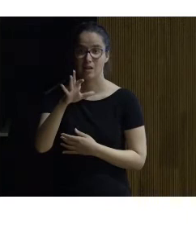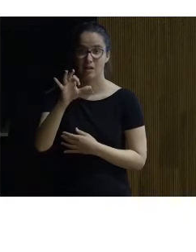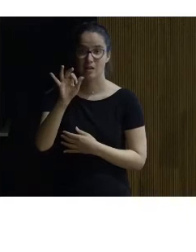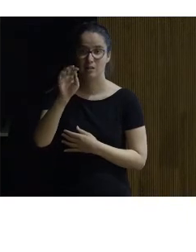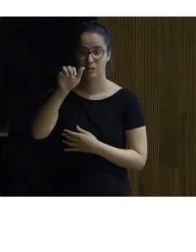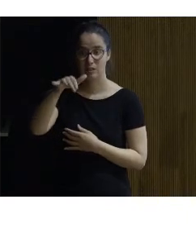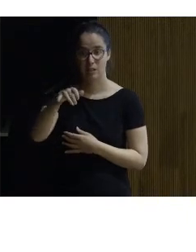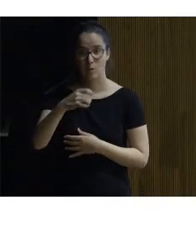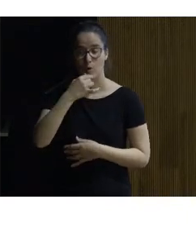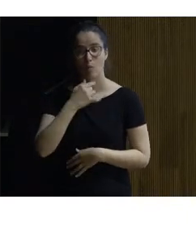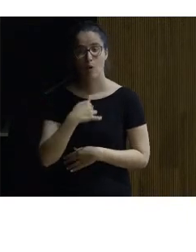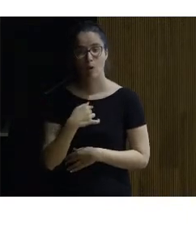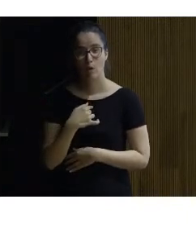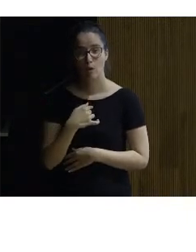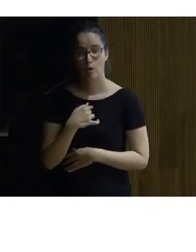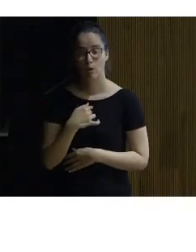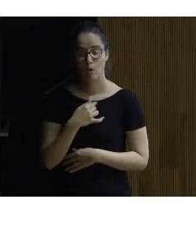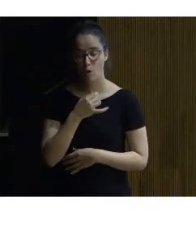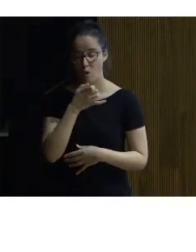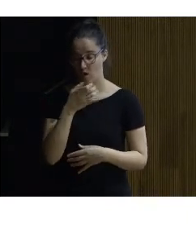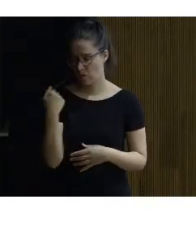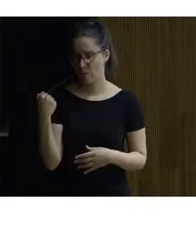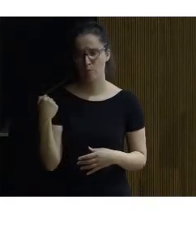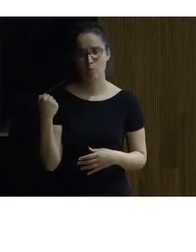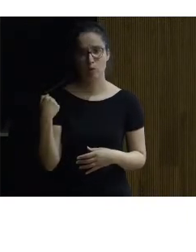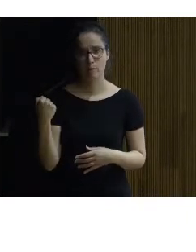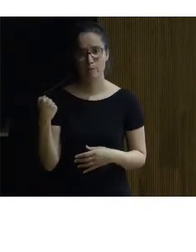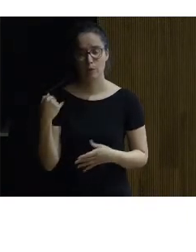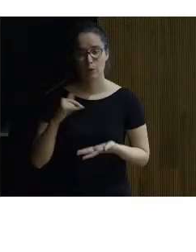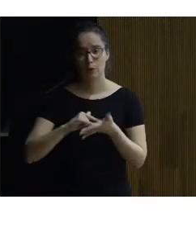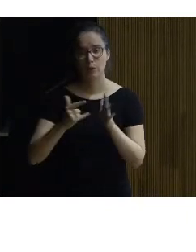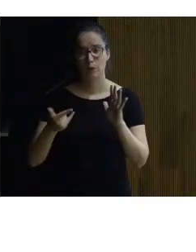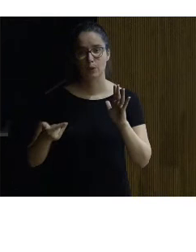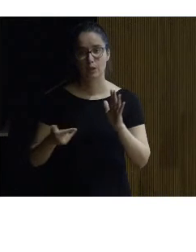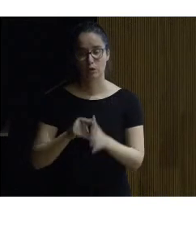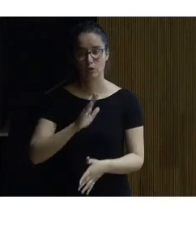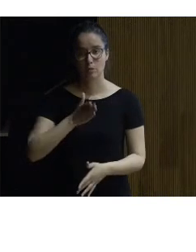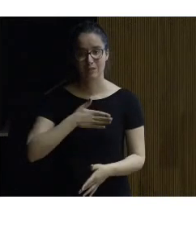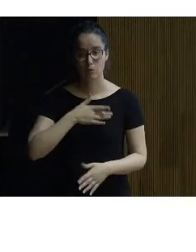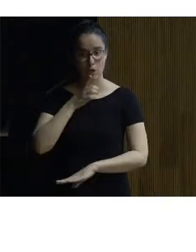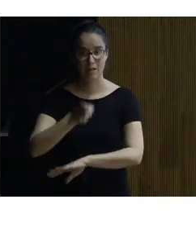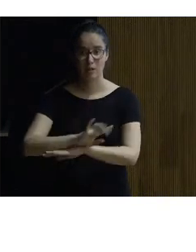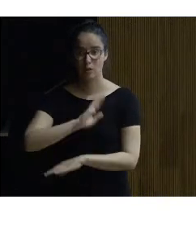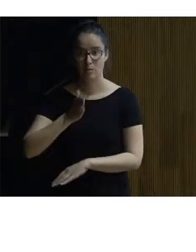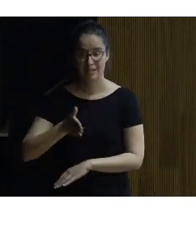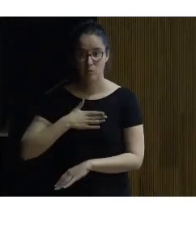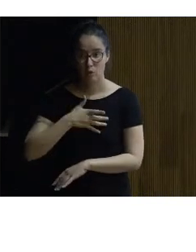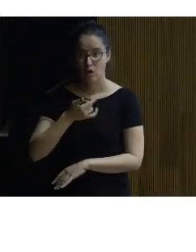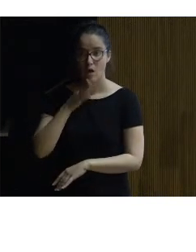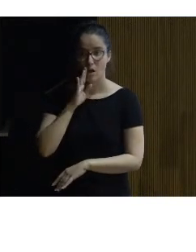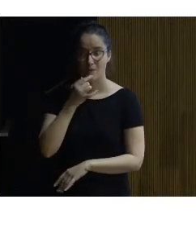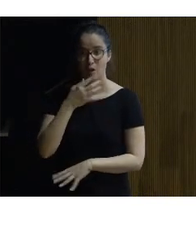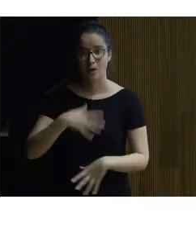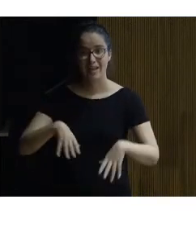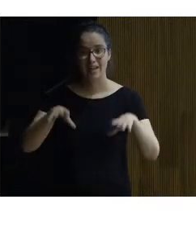además pero me dijo comentaron ahora mismo hace poco técnicos de patrimonio y la directora de patrimonio que estaba antes que era un